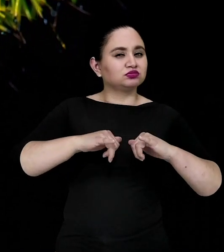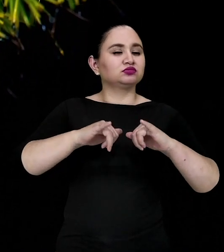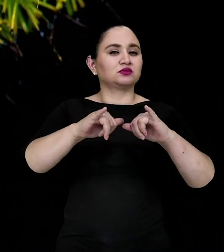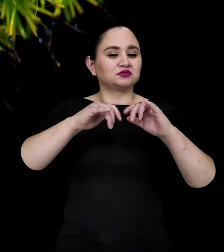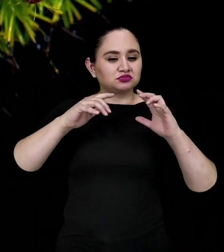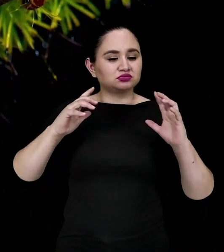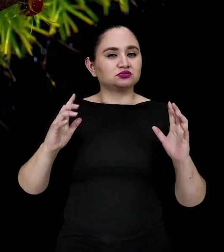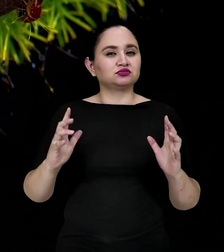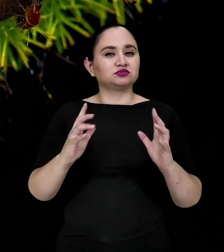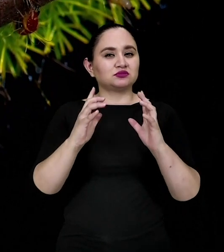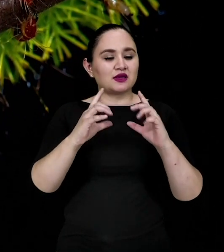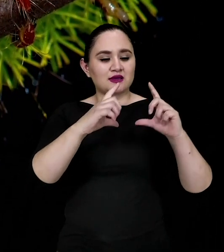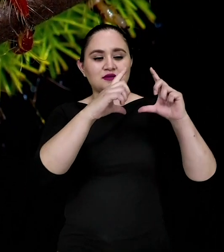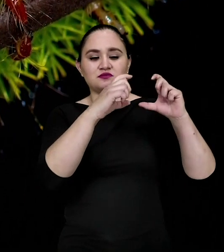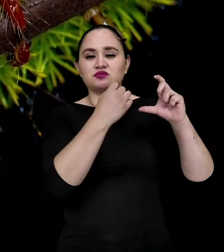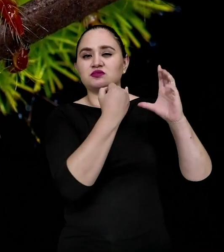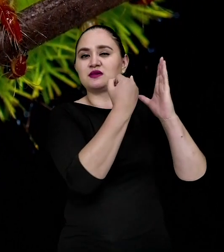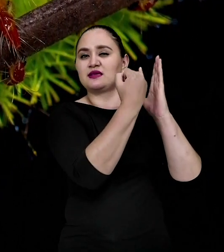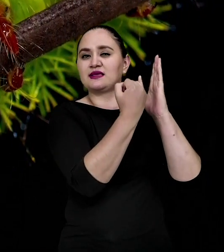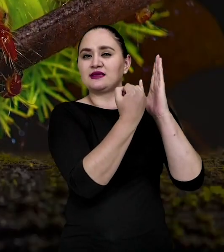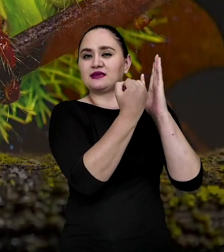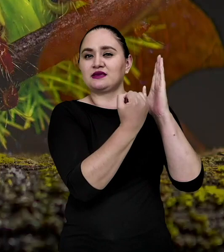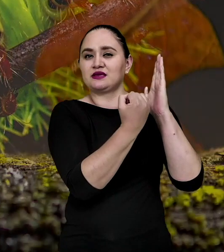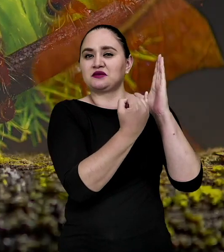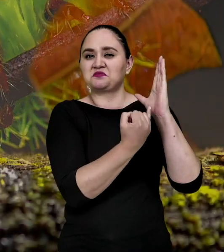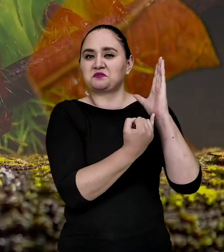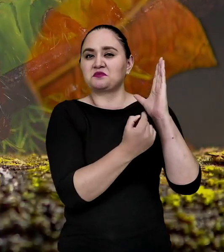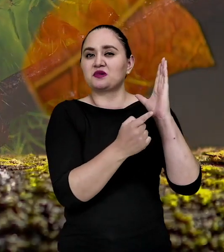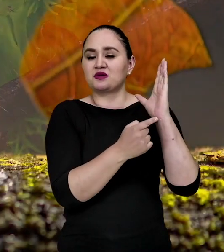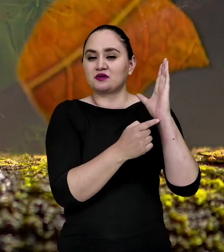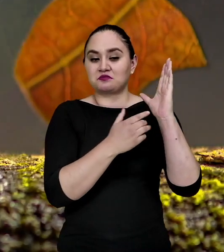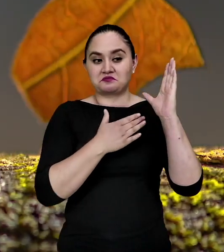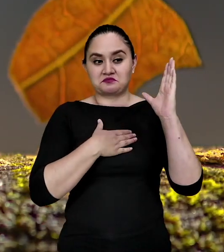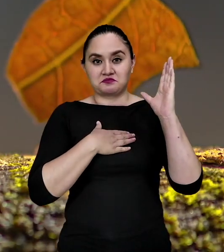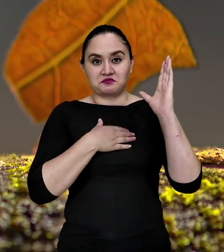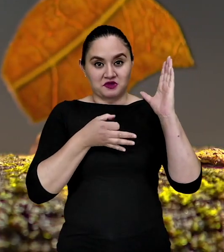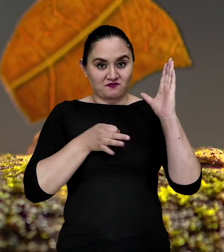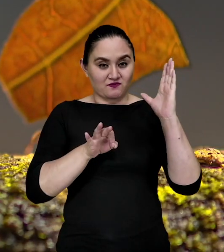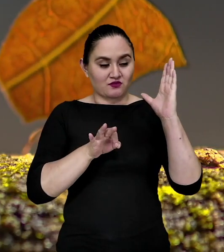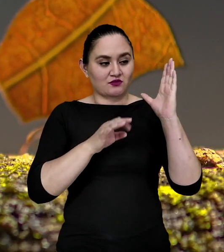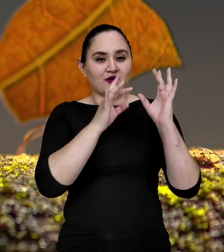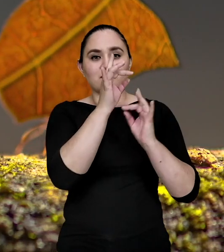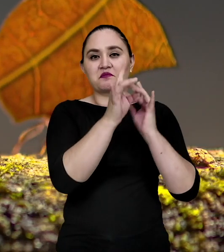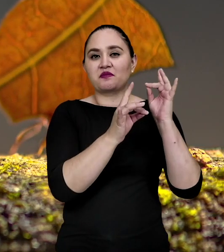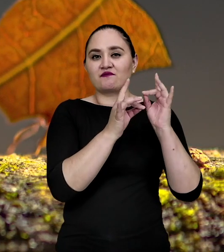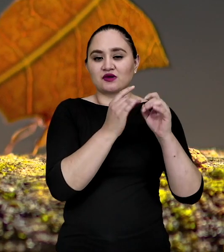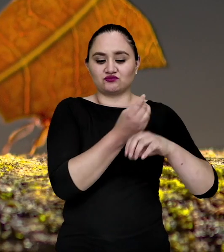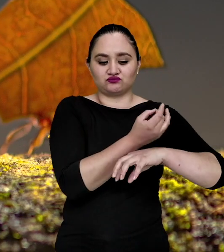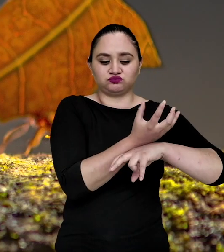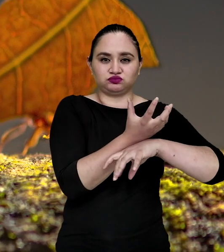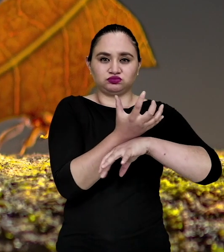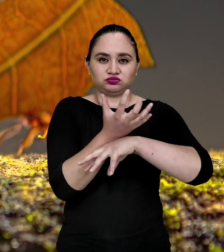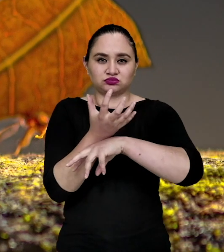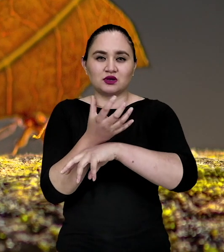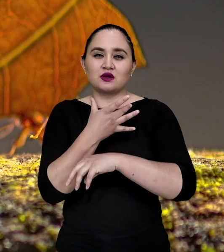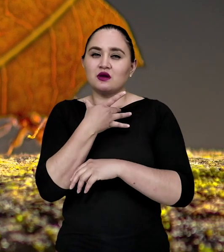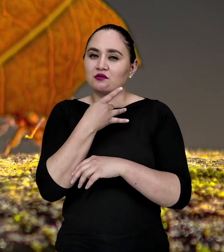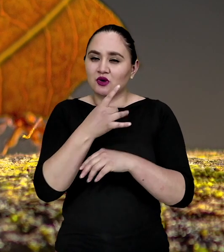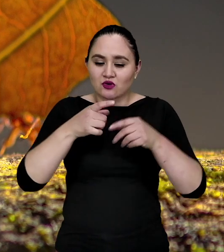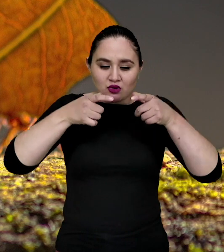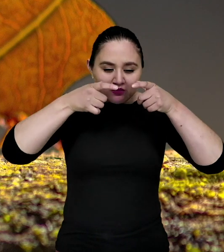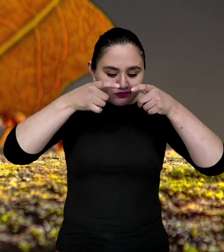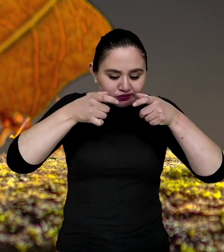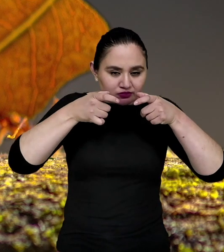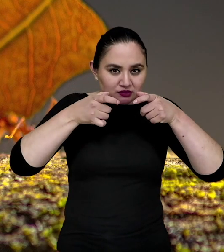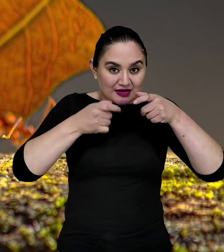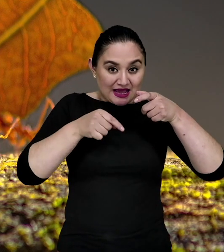la imagen perfecta de un insecto, por ejemplo. A me gusta mucho la